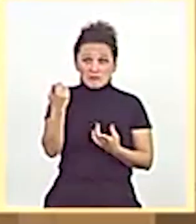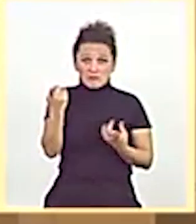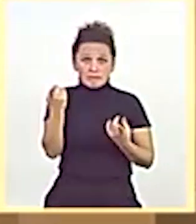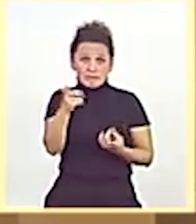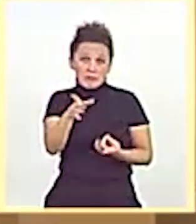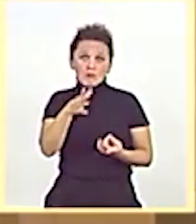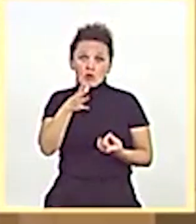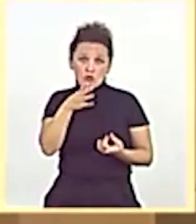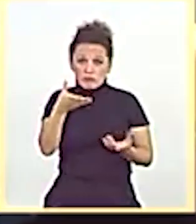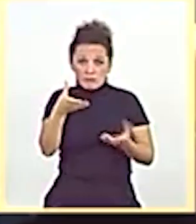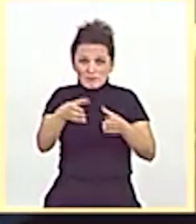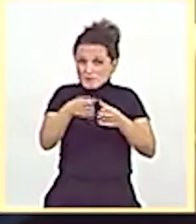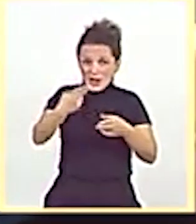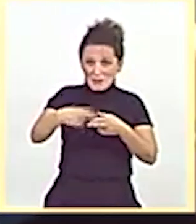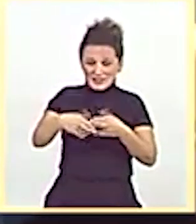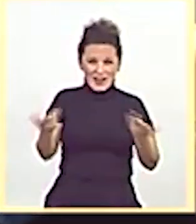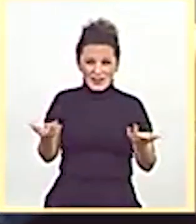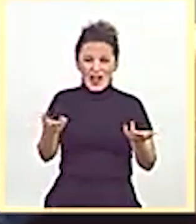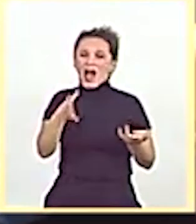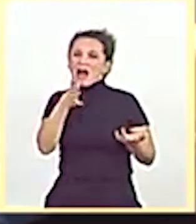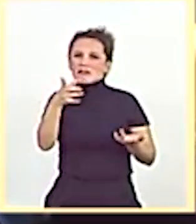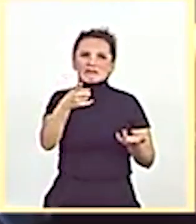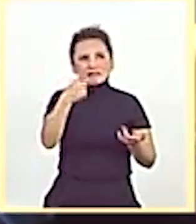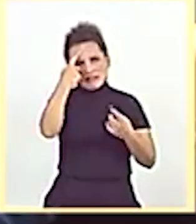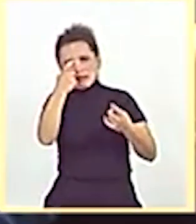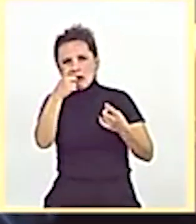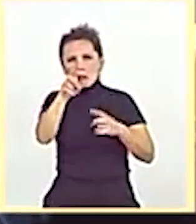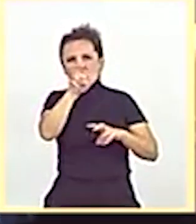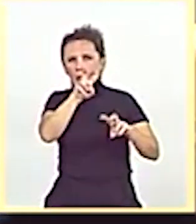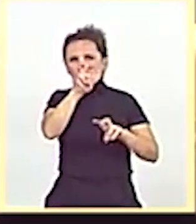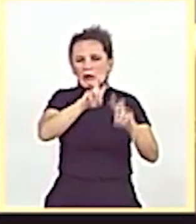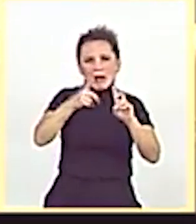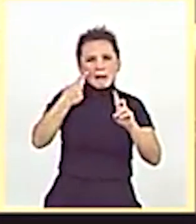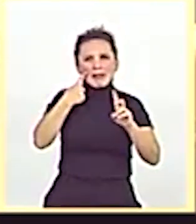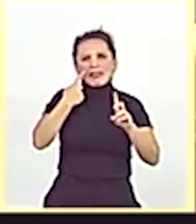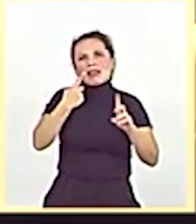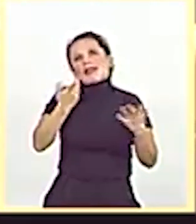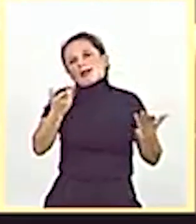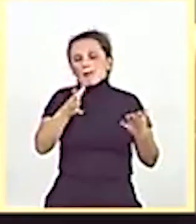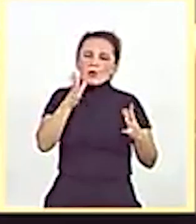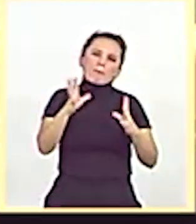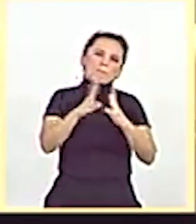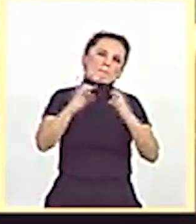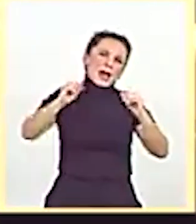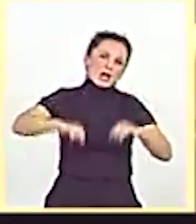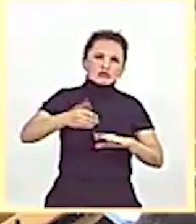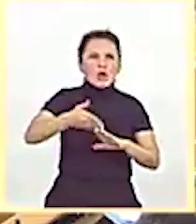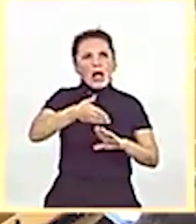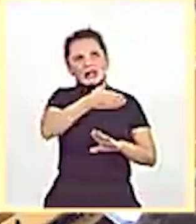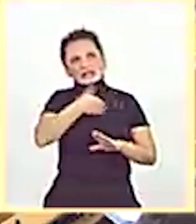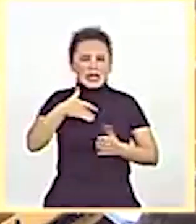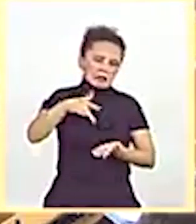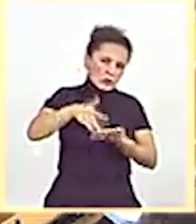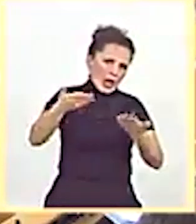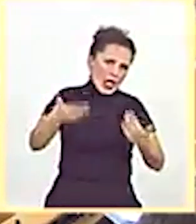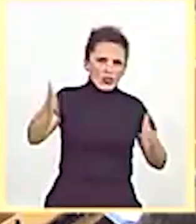Usted ahora tratará de rebuscar y de acabar diciendo que pactos así ya se han realizado antes, que